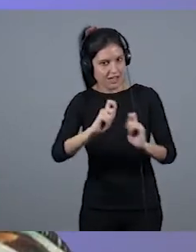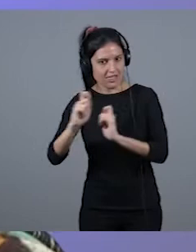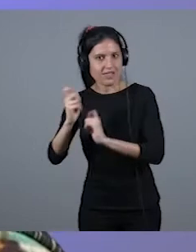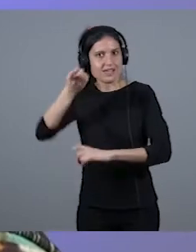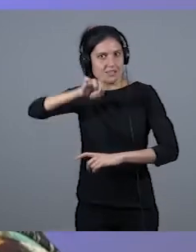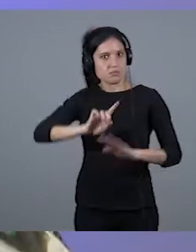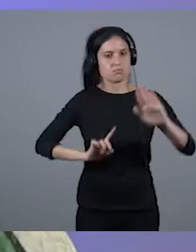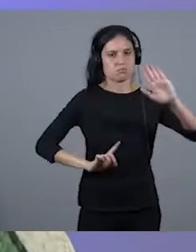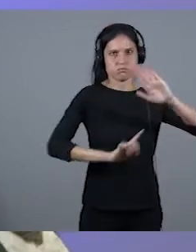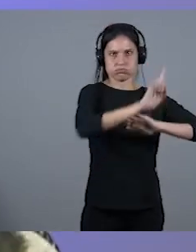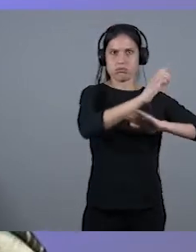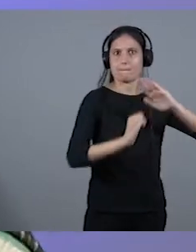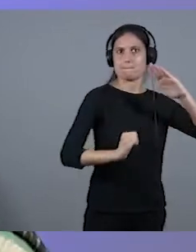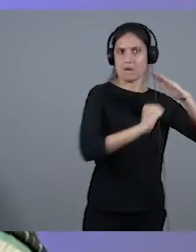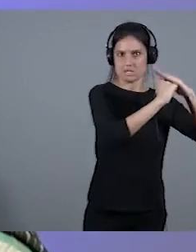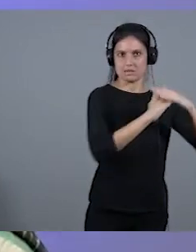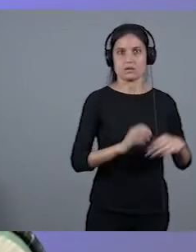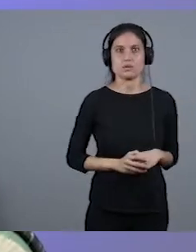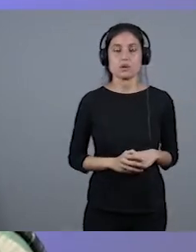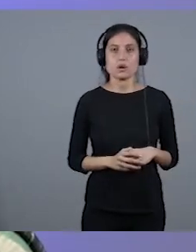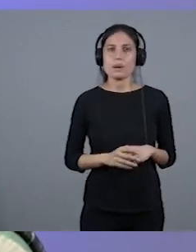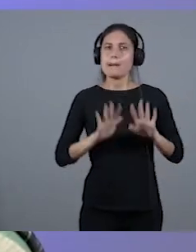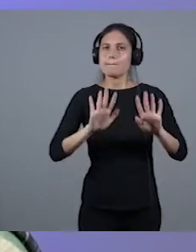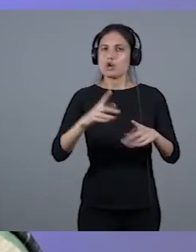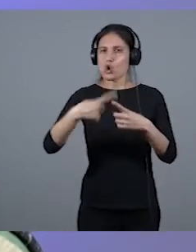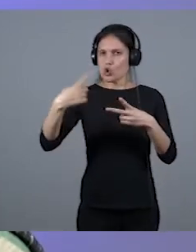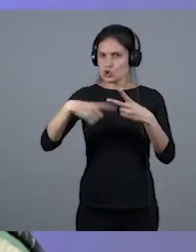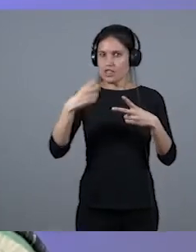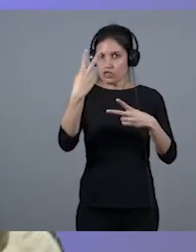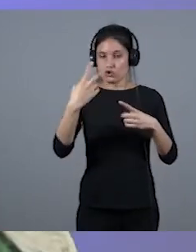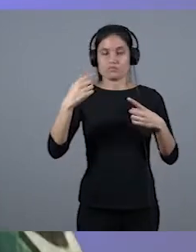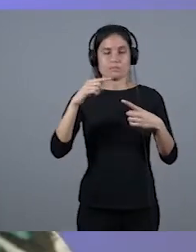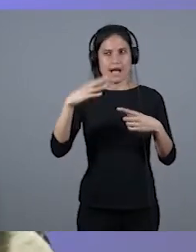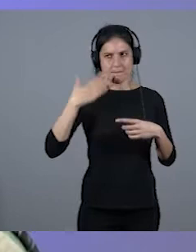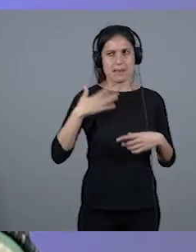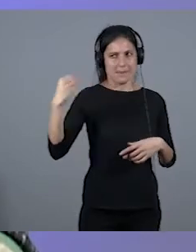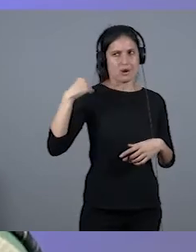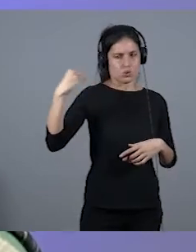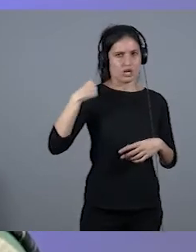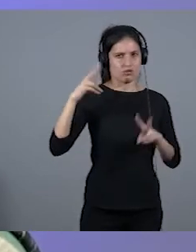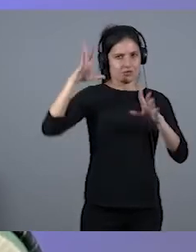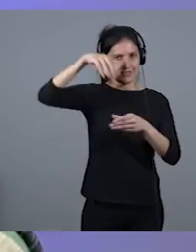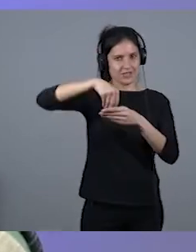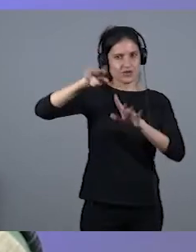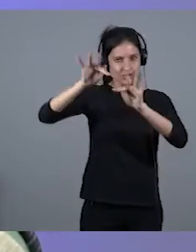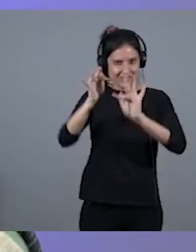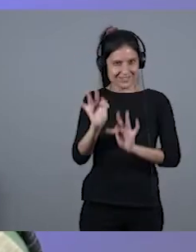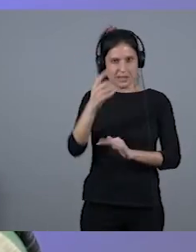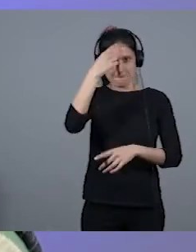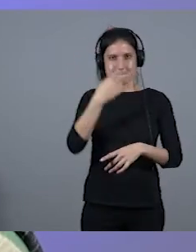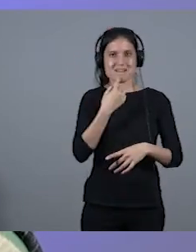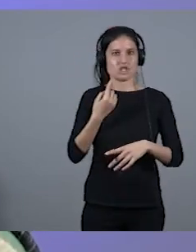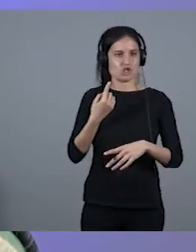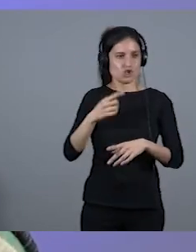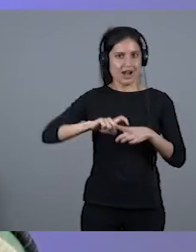Y luego hubo dos detalles que era, uno, que yo nunca me pelearía, porque me lo preguntaron en el test que me hicieron de personalidad, que yo